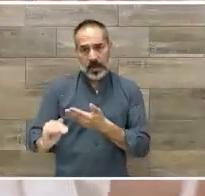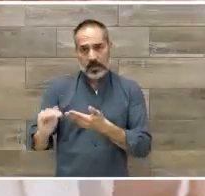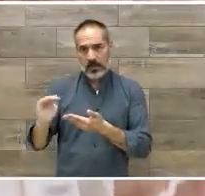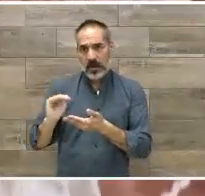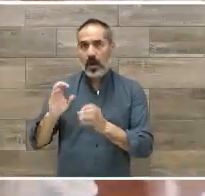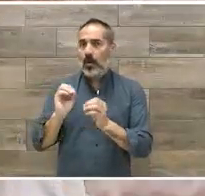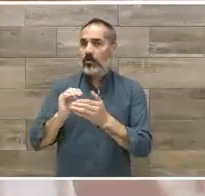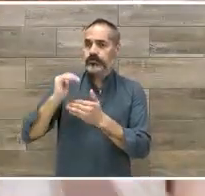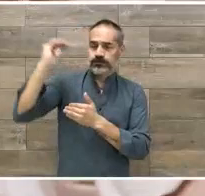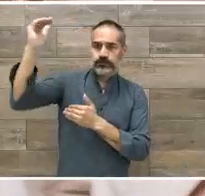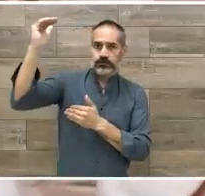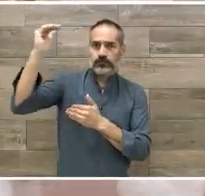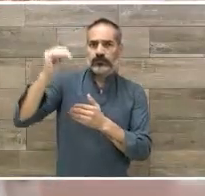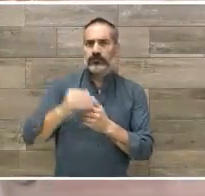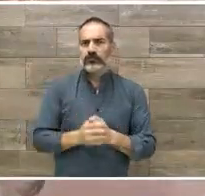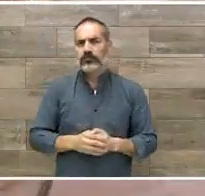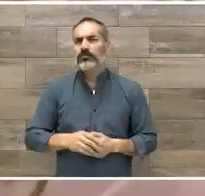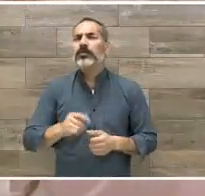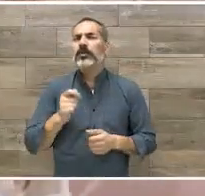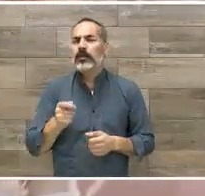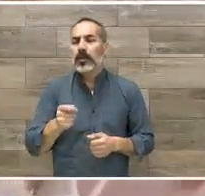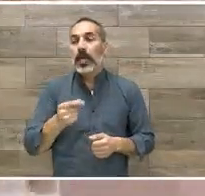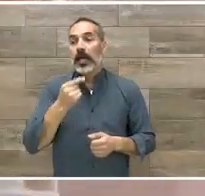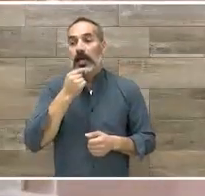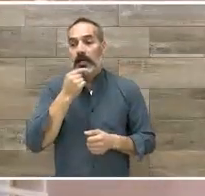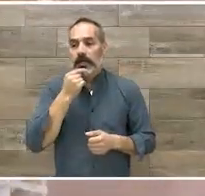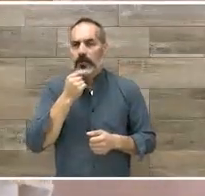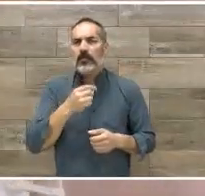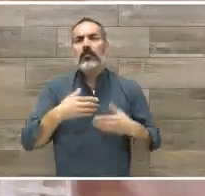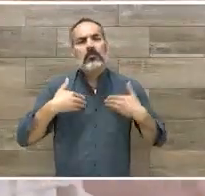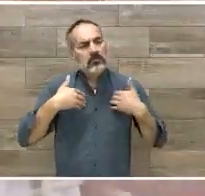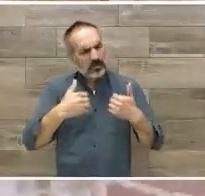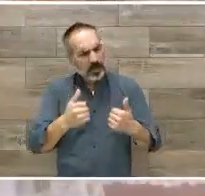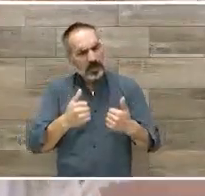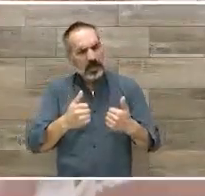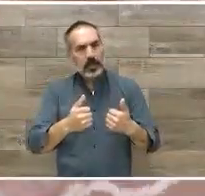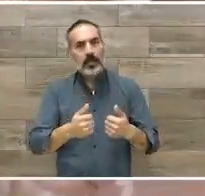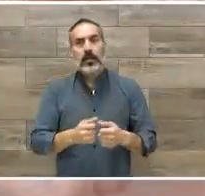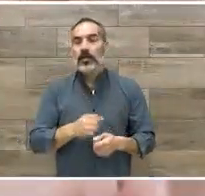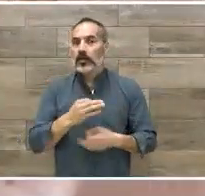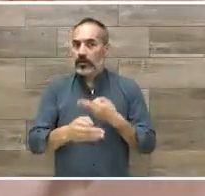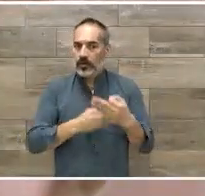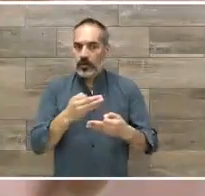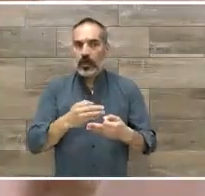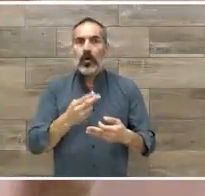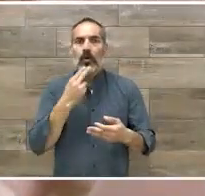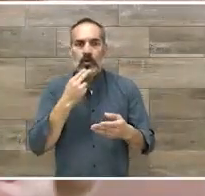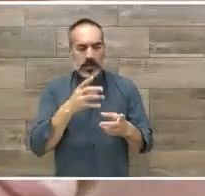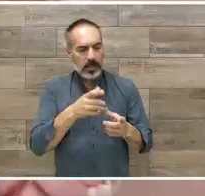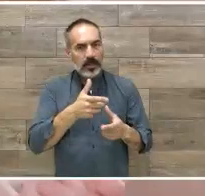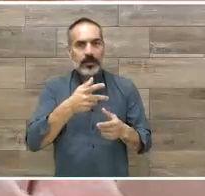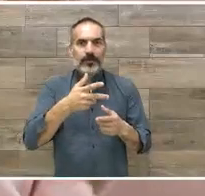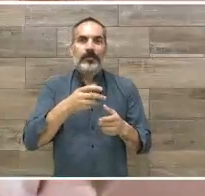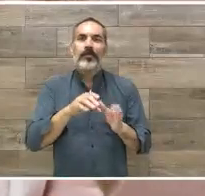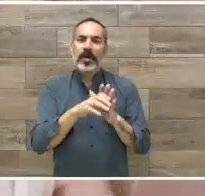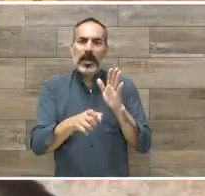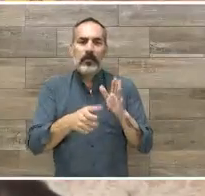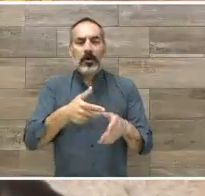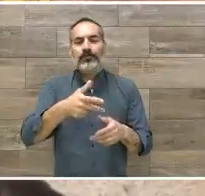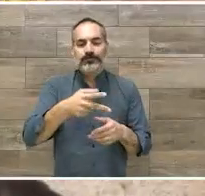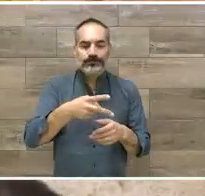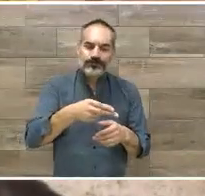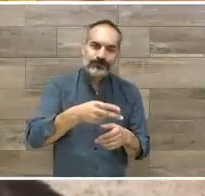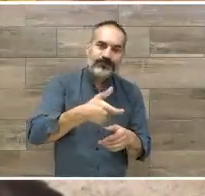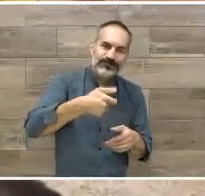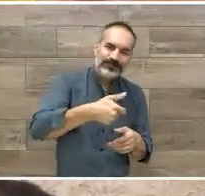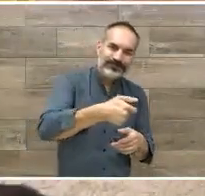comprenda y se exprese, controle sus movimientos, motricidad fina y gruesa, regule sus emociones, desarrolle